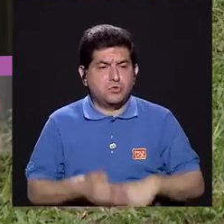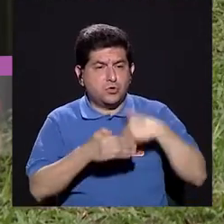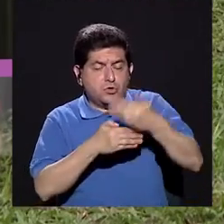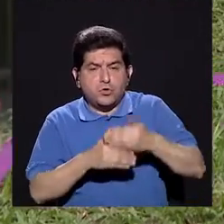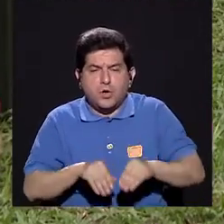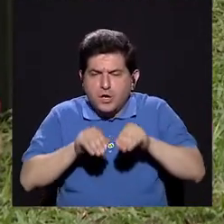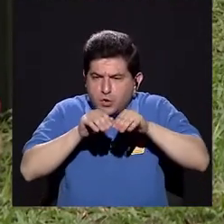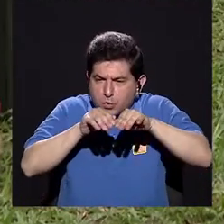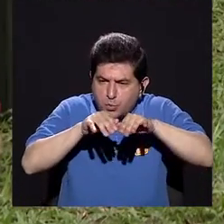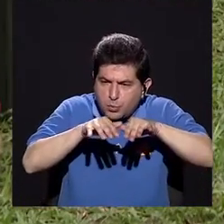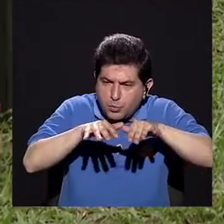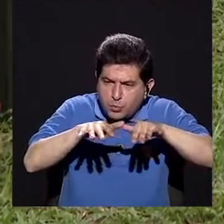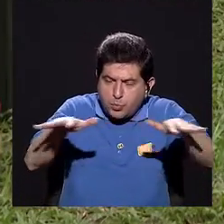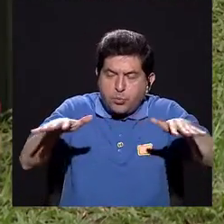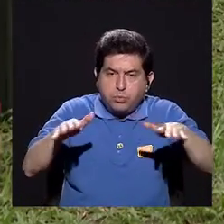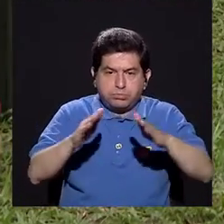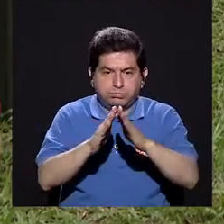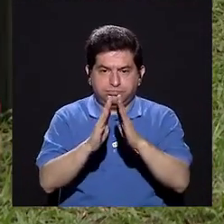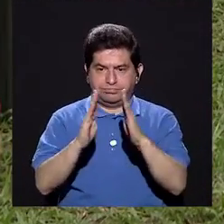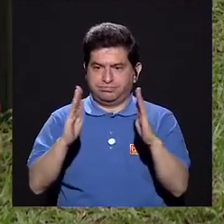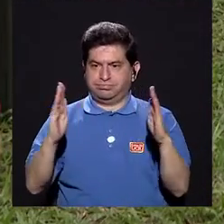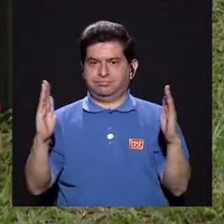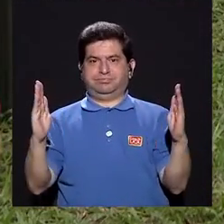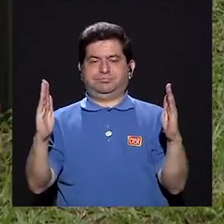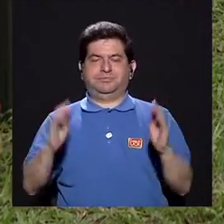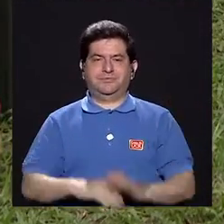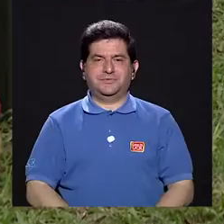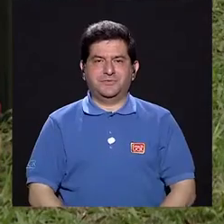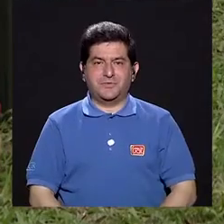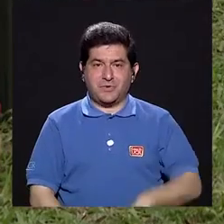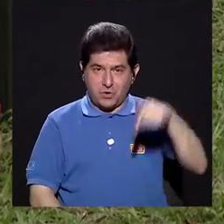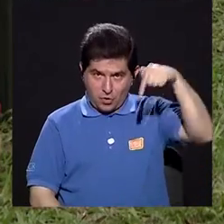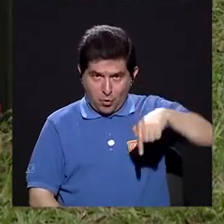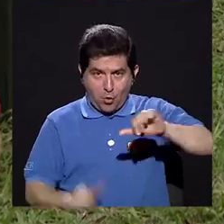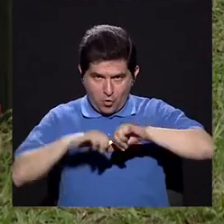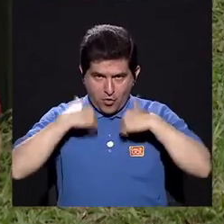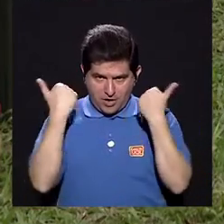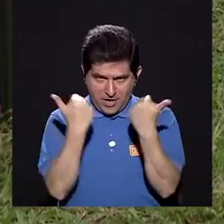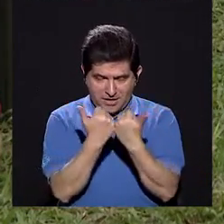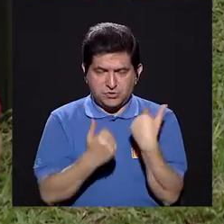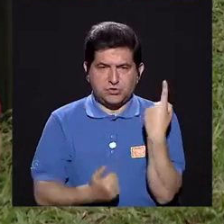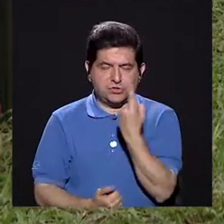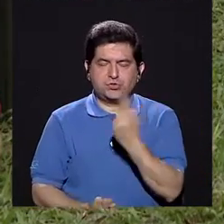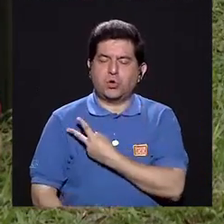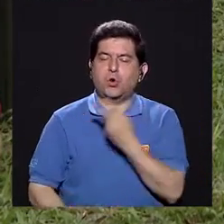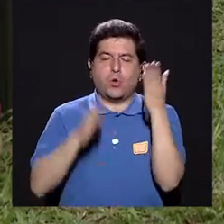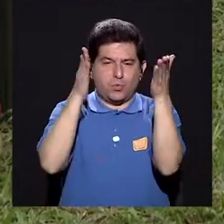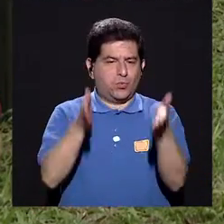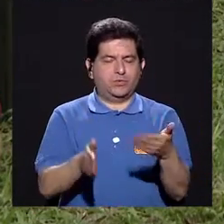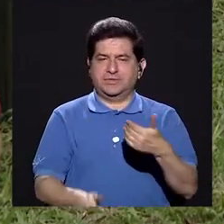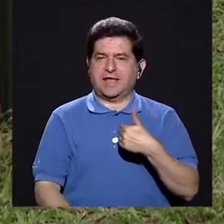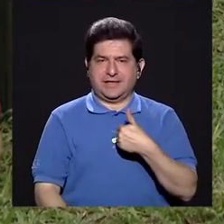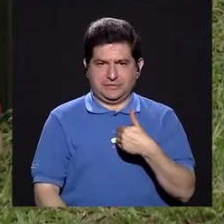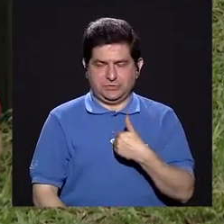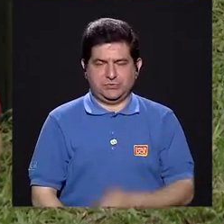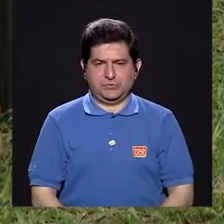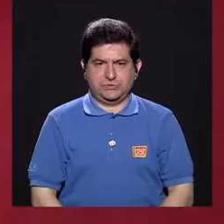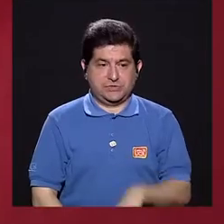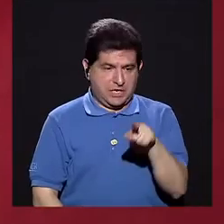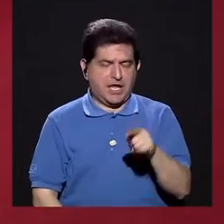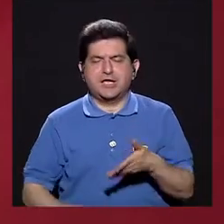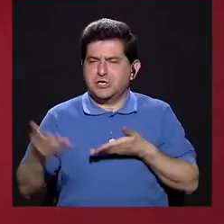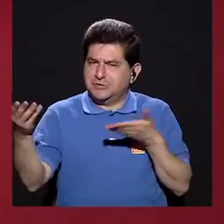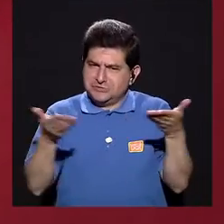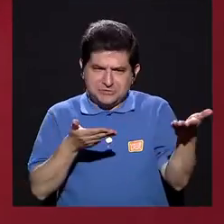nos fuimos extendiendo y se fue haciendo muy grande. Hoy Acoteama está formada solo por voluntarios, que